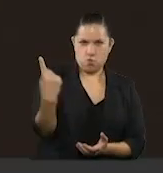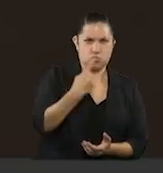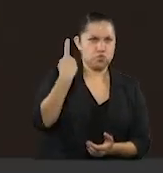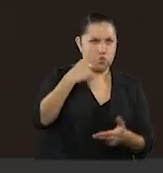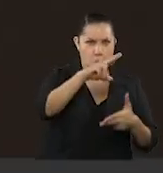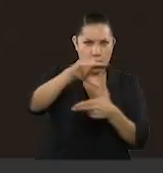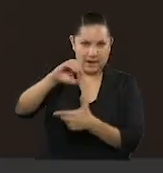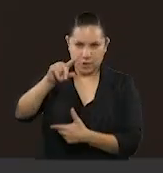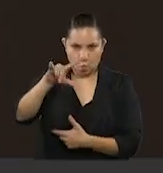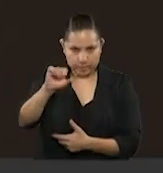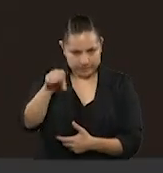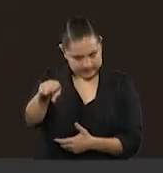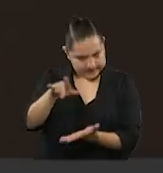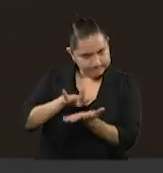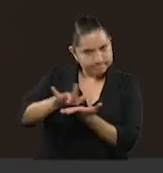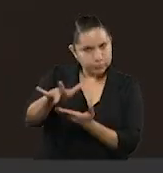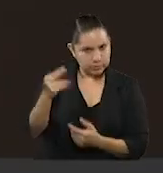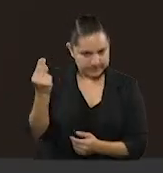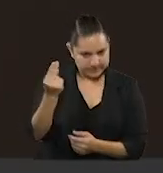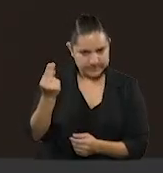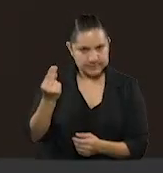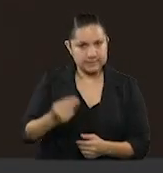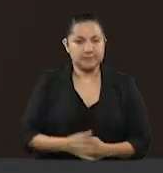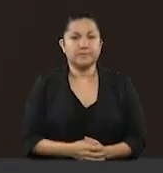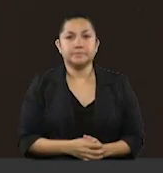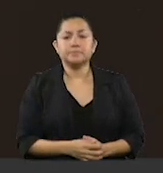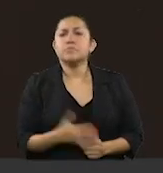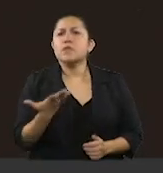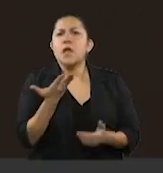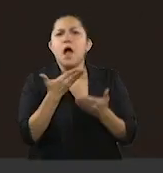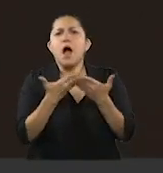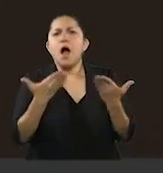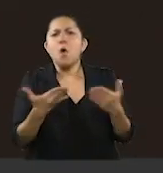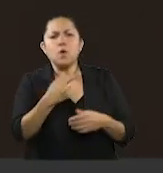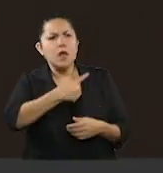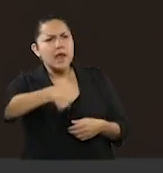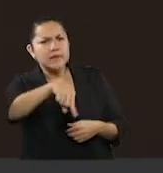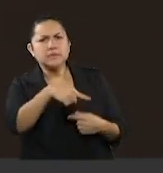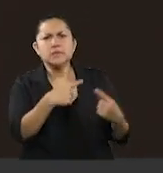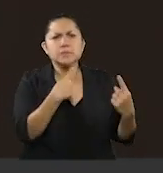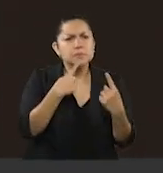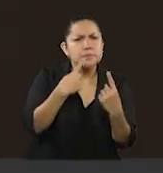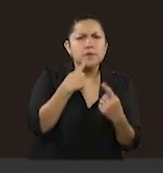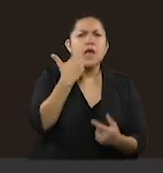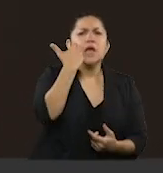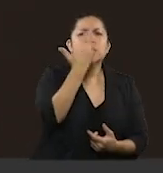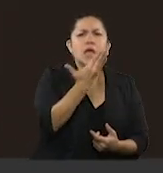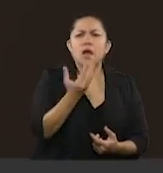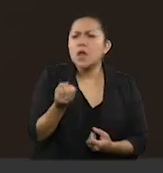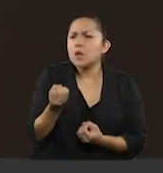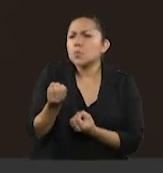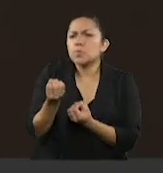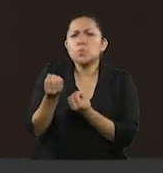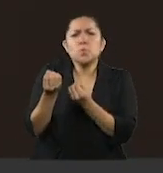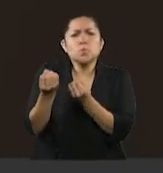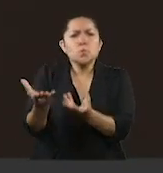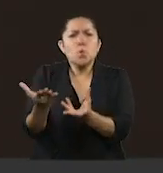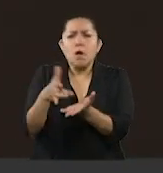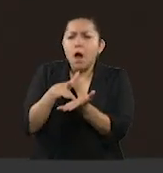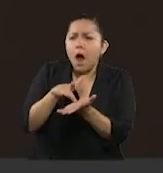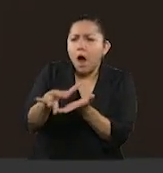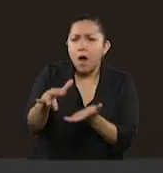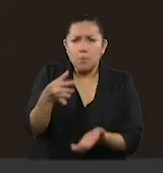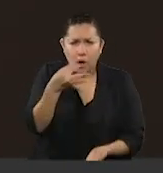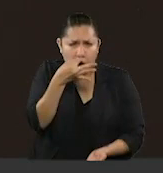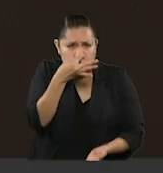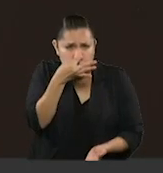¿Qué es lo que se está considerando? Mandar aspirinas a Acapulco y extender